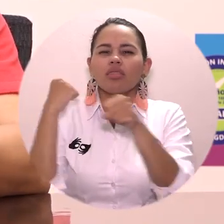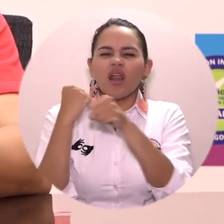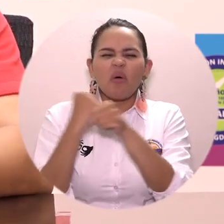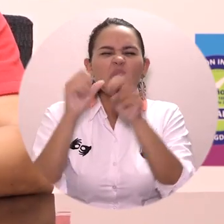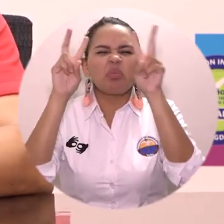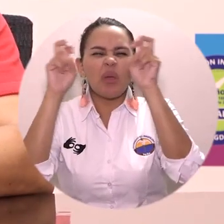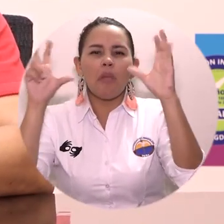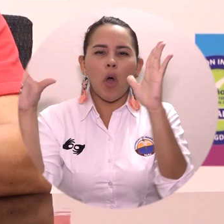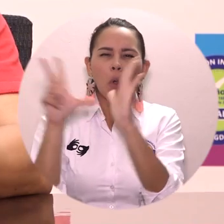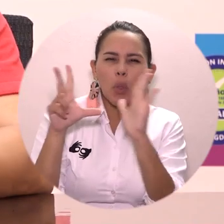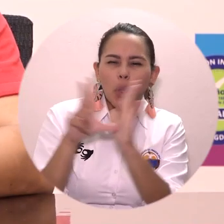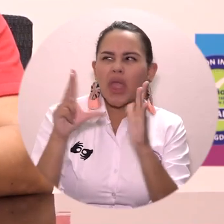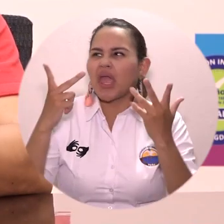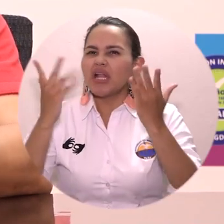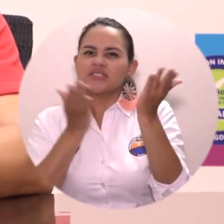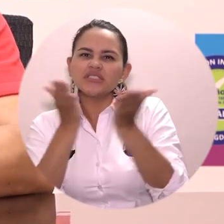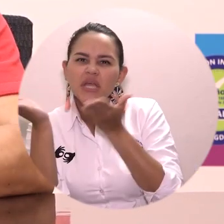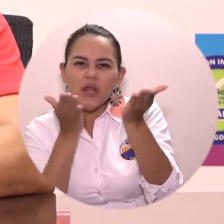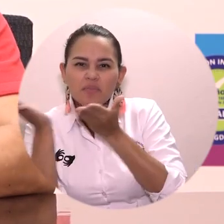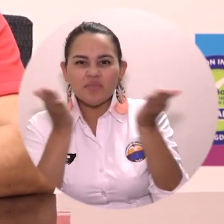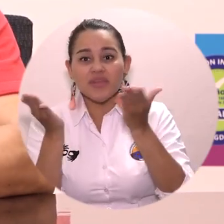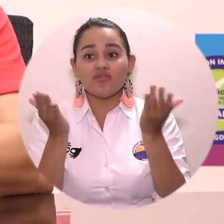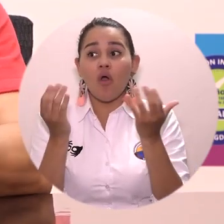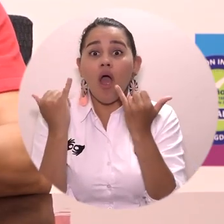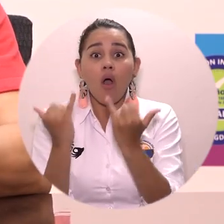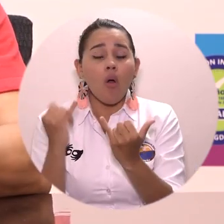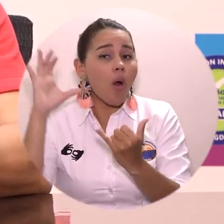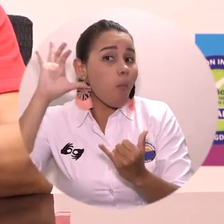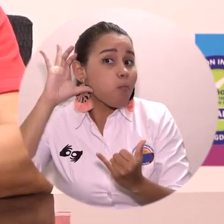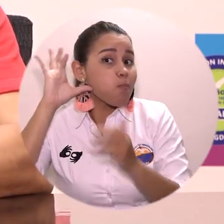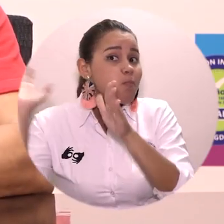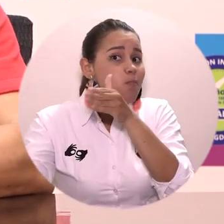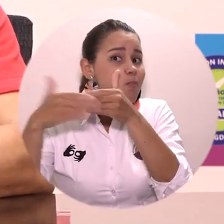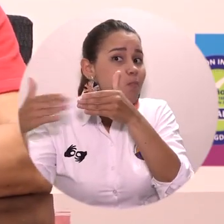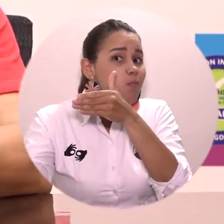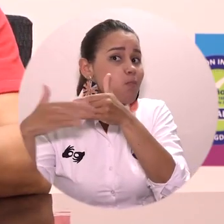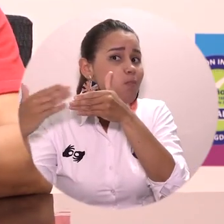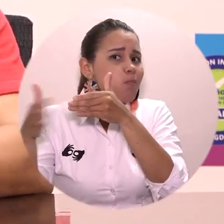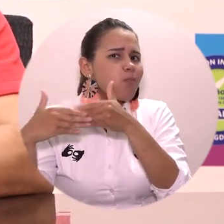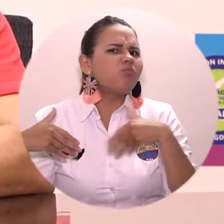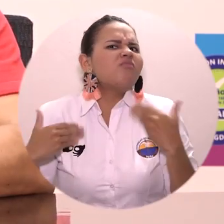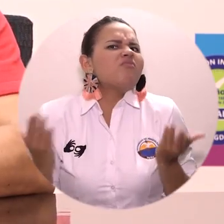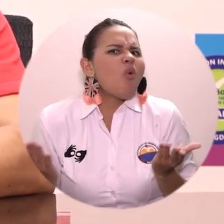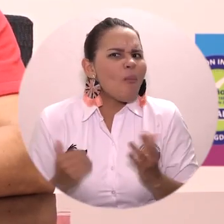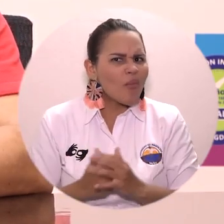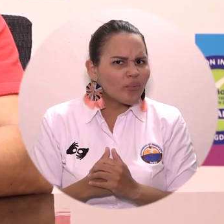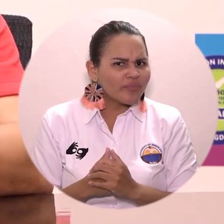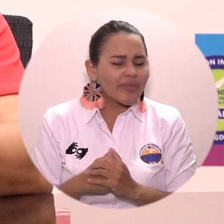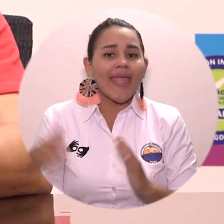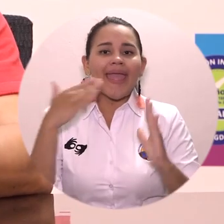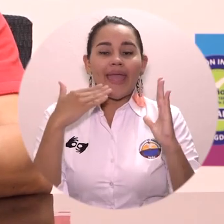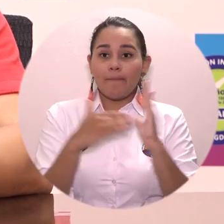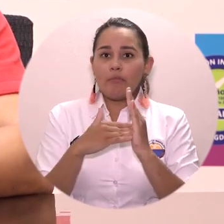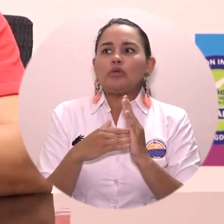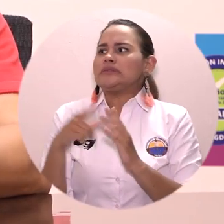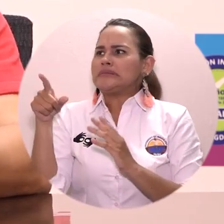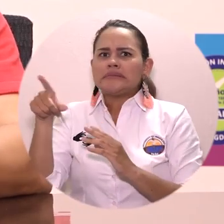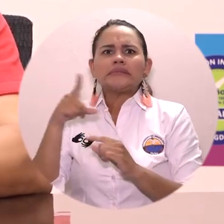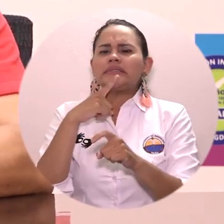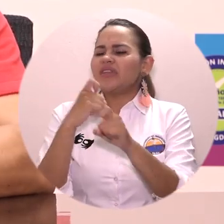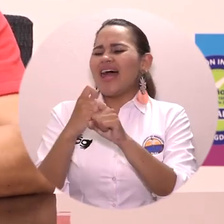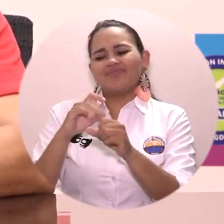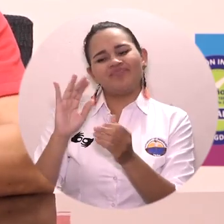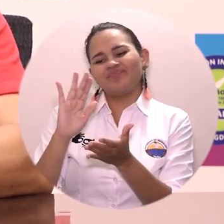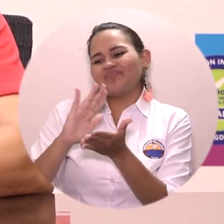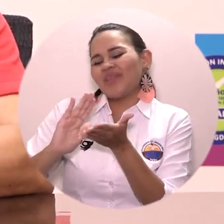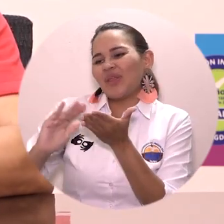hotelero, en el sector turístico, en el sector de servicios, servicios que ya hoy se ven completamente restringidos. Entonces, si además de no tener